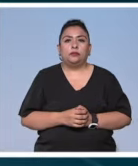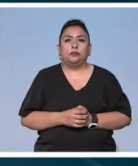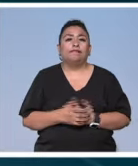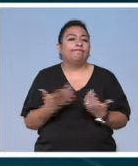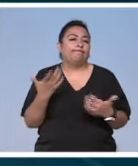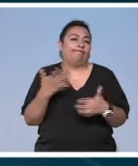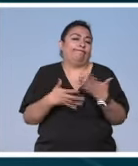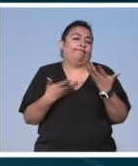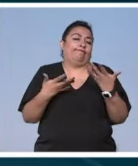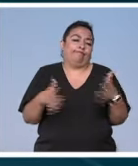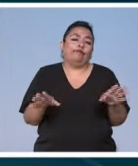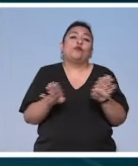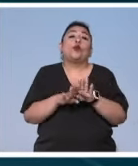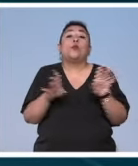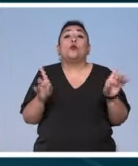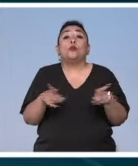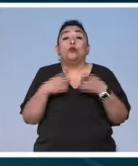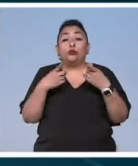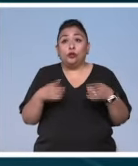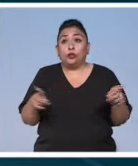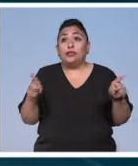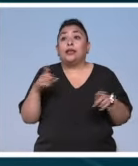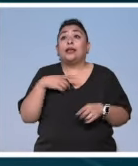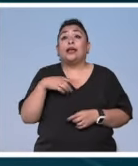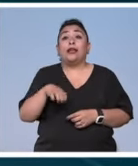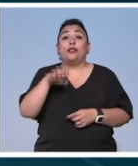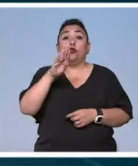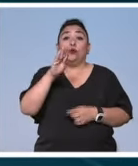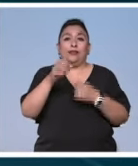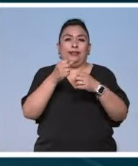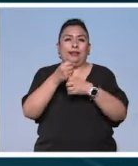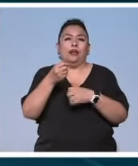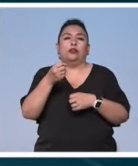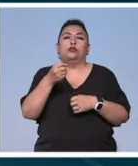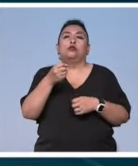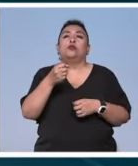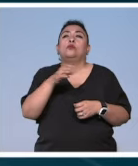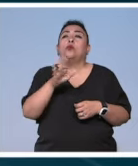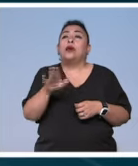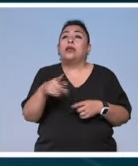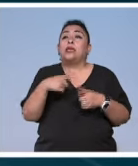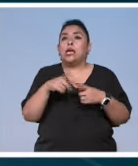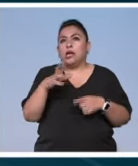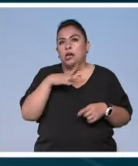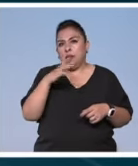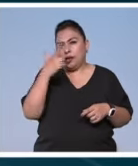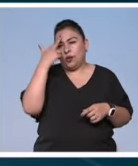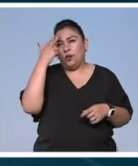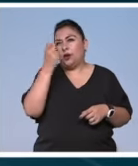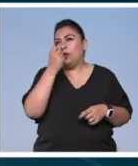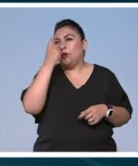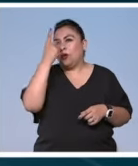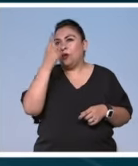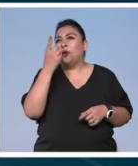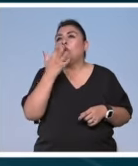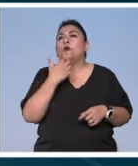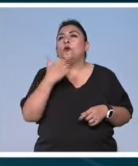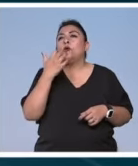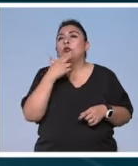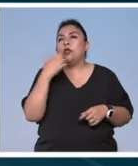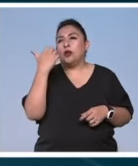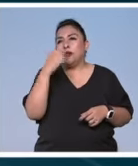ya nos vamos y lo hacemos con música a 90 años de su partida los dejamos con un recuerdo del compositor judío